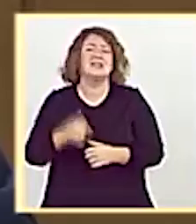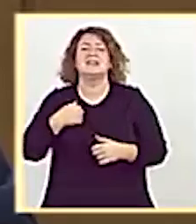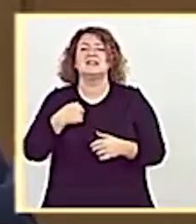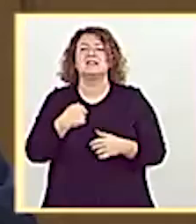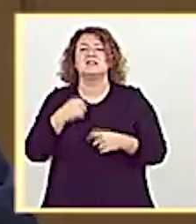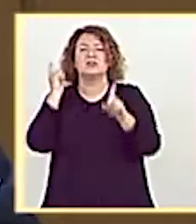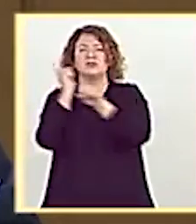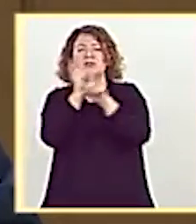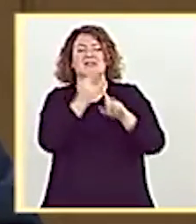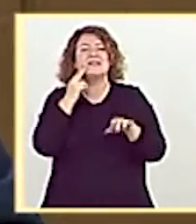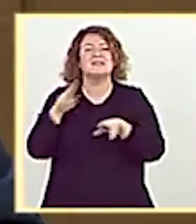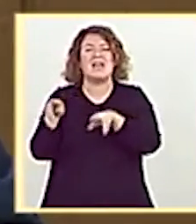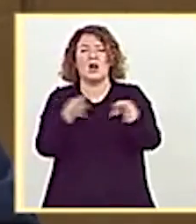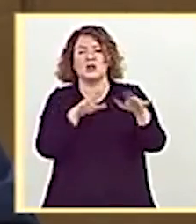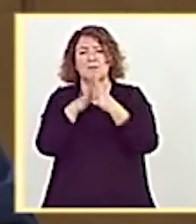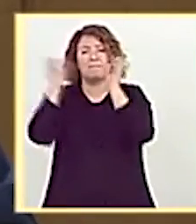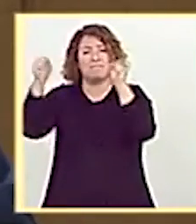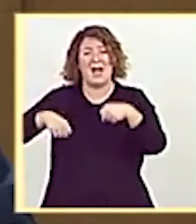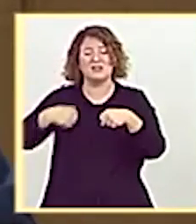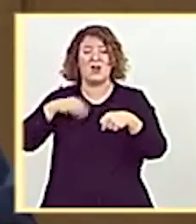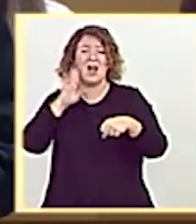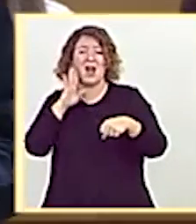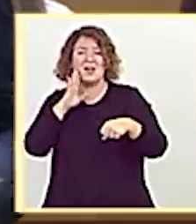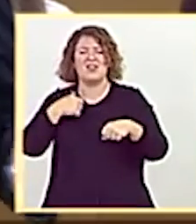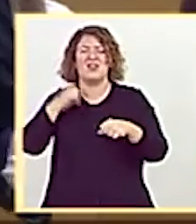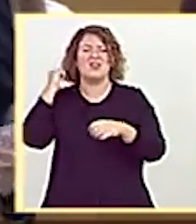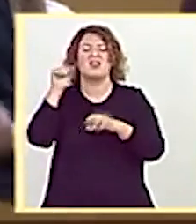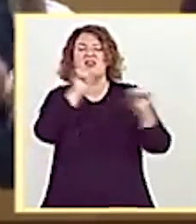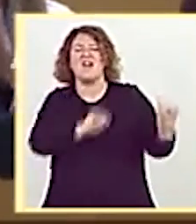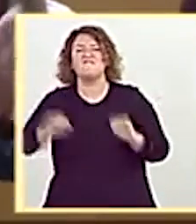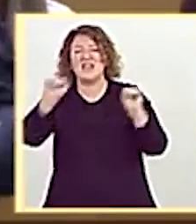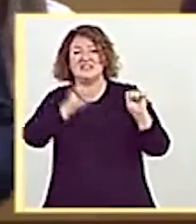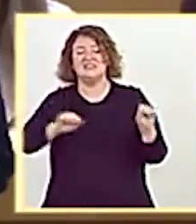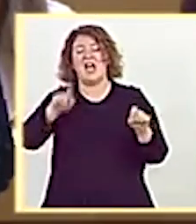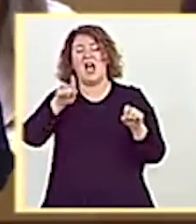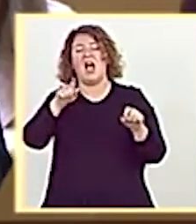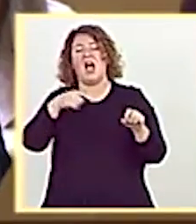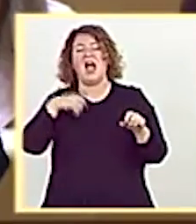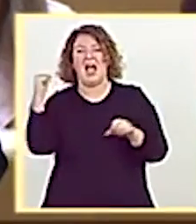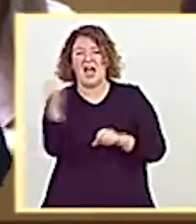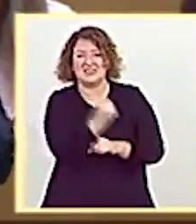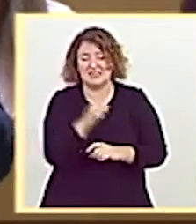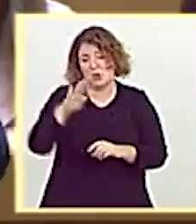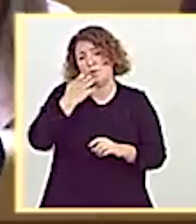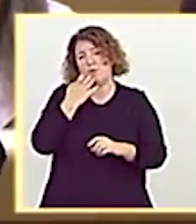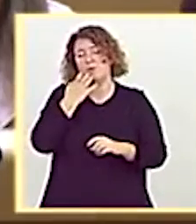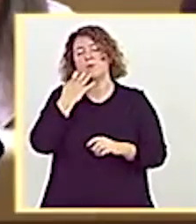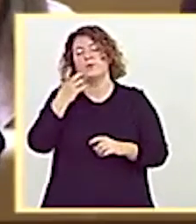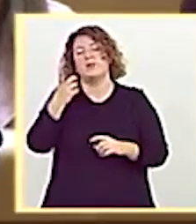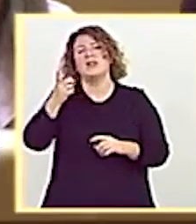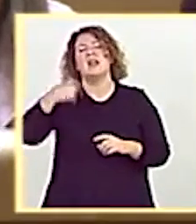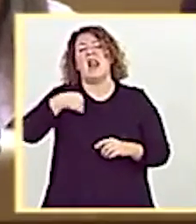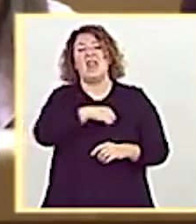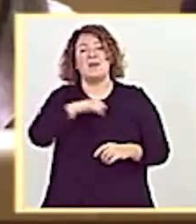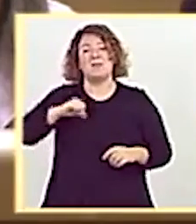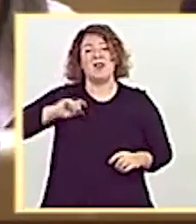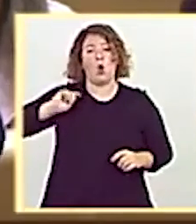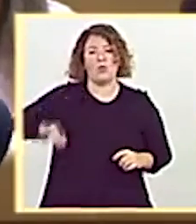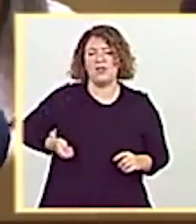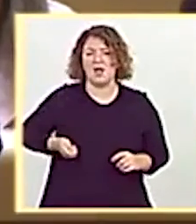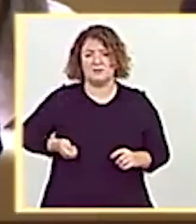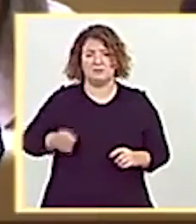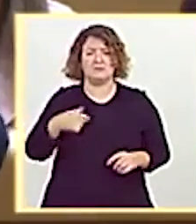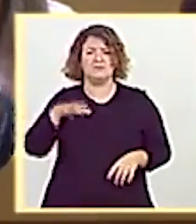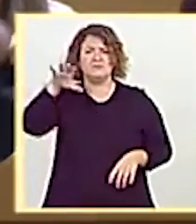aires tras sus pactos con los que defienden a los asesinos. Y ahora, con sus ataques a la independencia del Poder Judicial, que ya empezaron con la toma de la